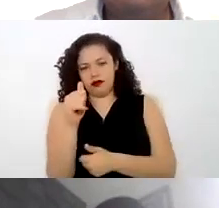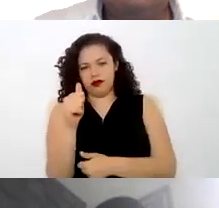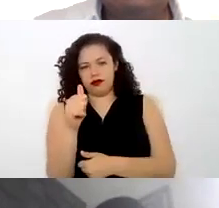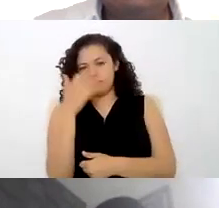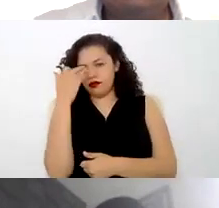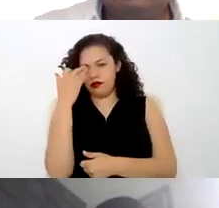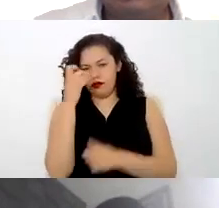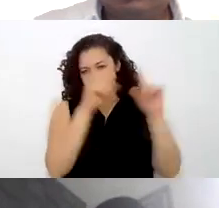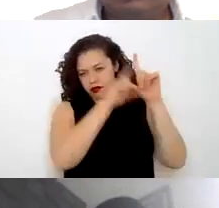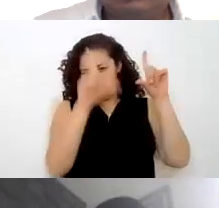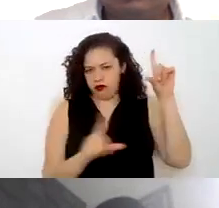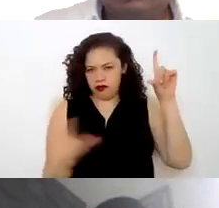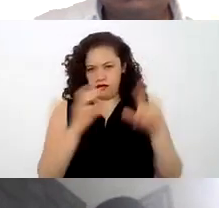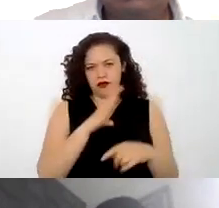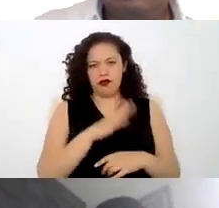República.